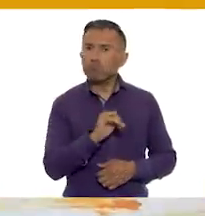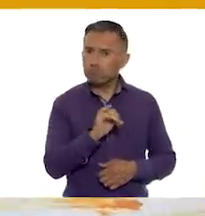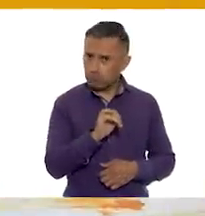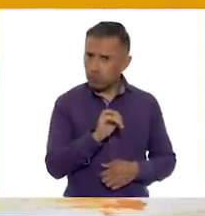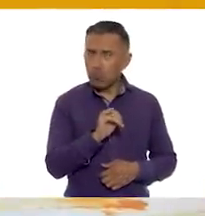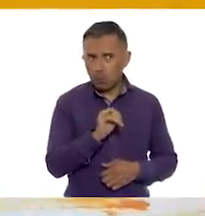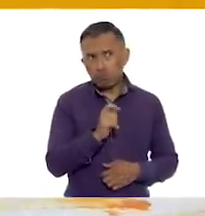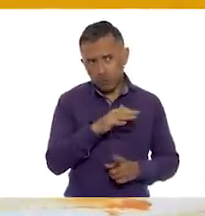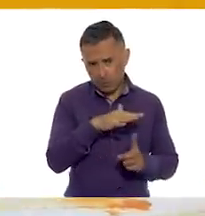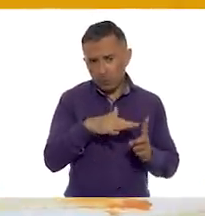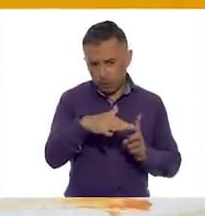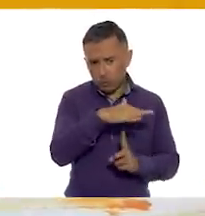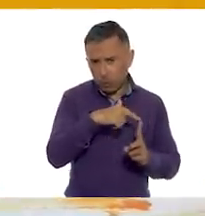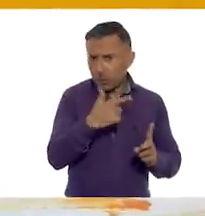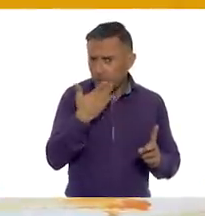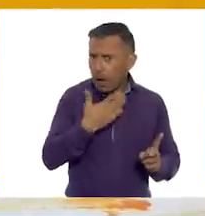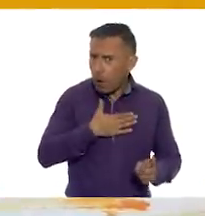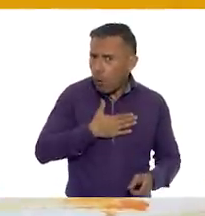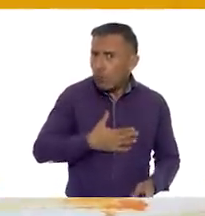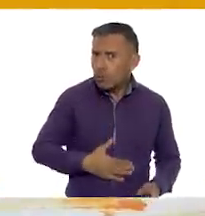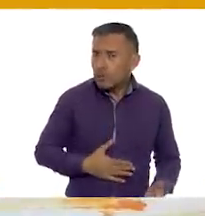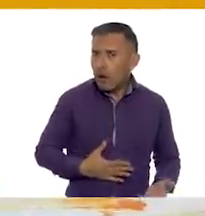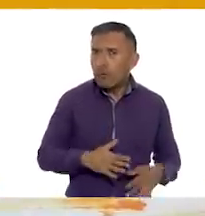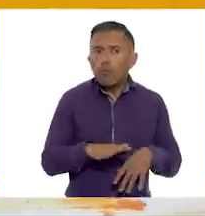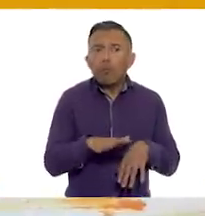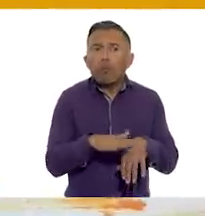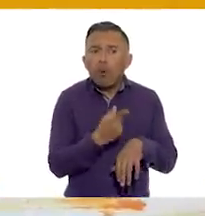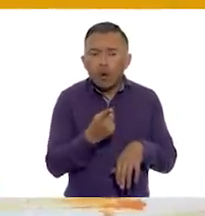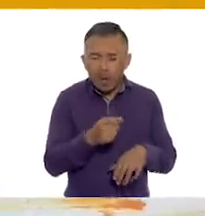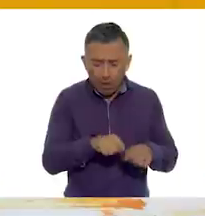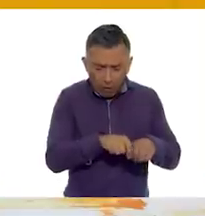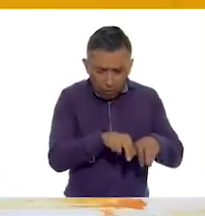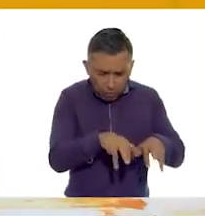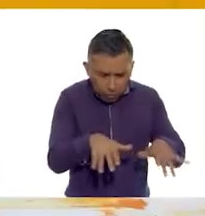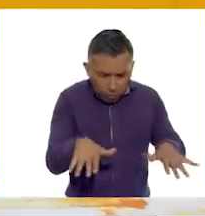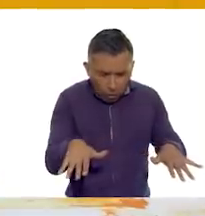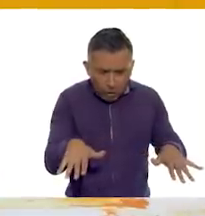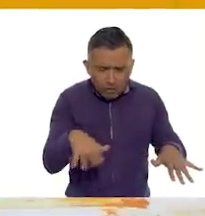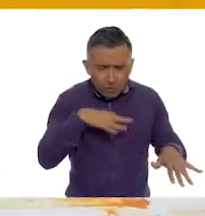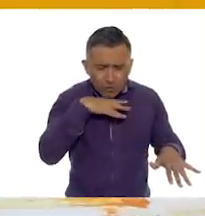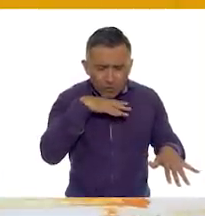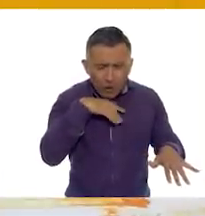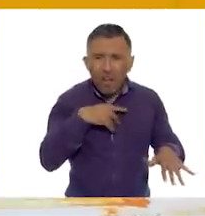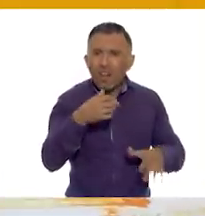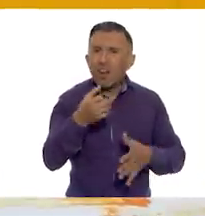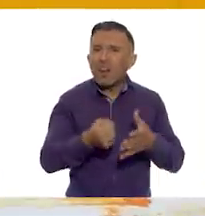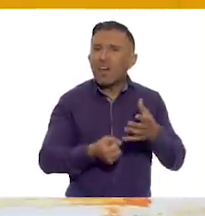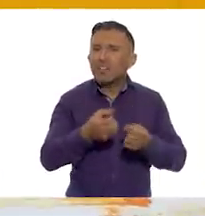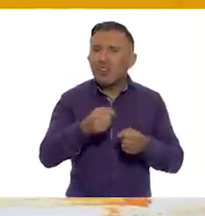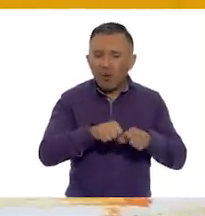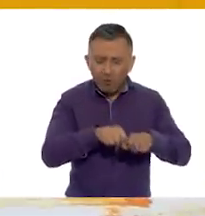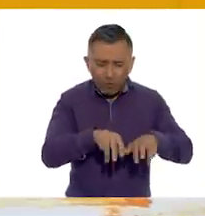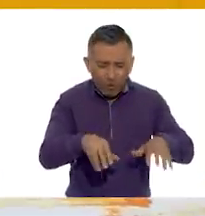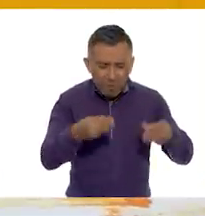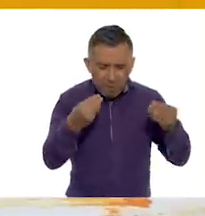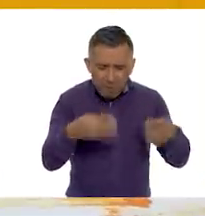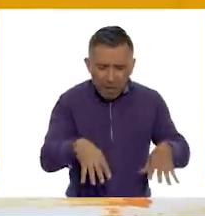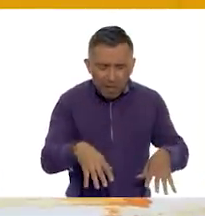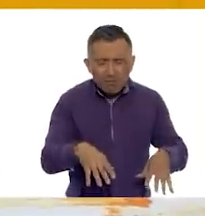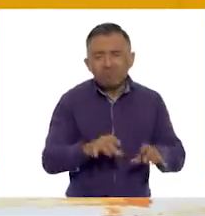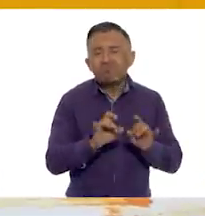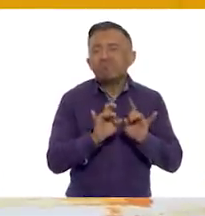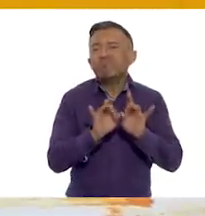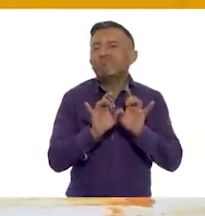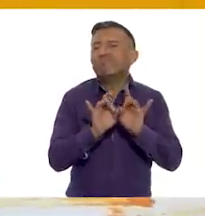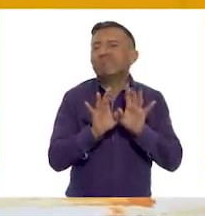justa. Porque ambos compartieron el trabajo de limpiar la leche, que seguramente fue un accidente